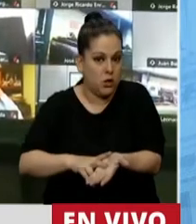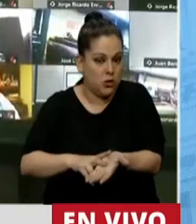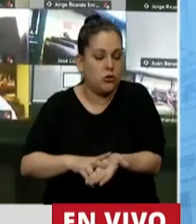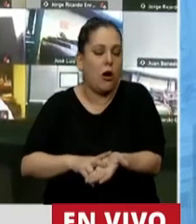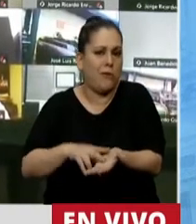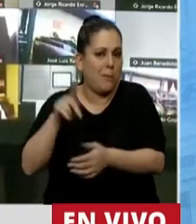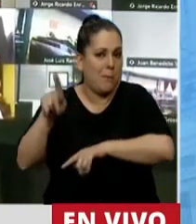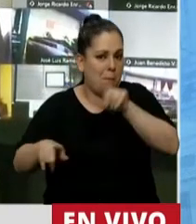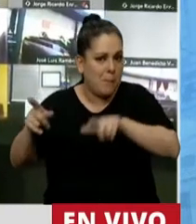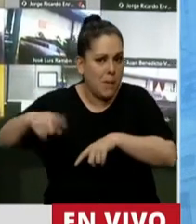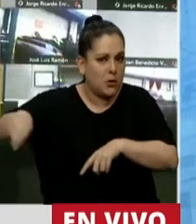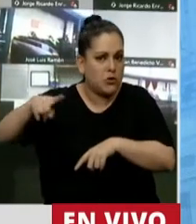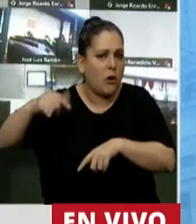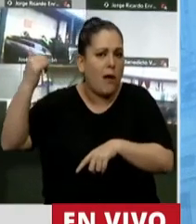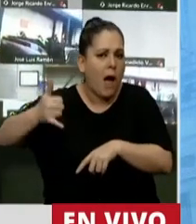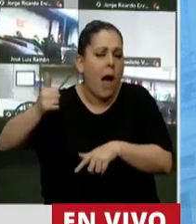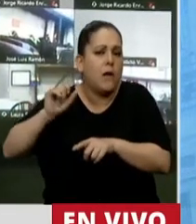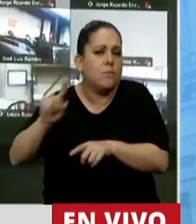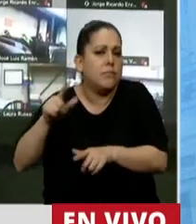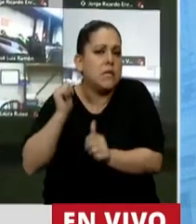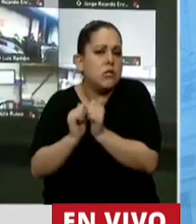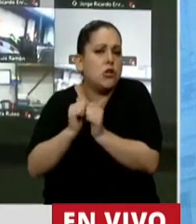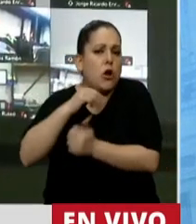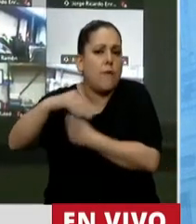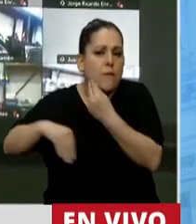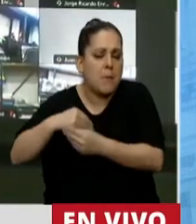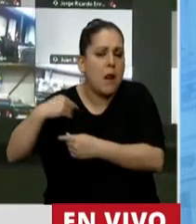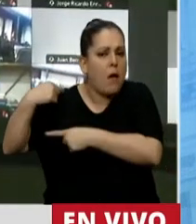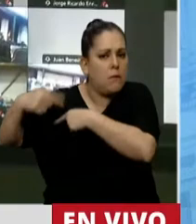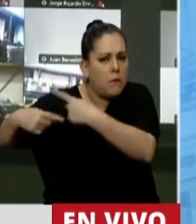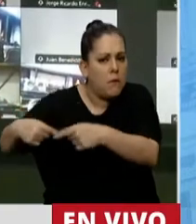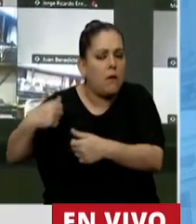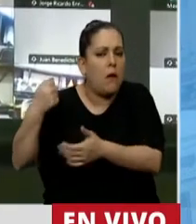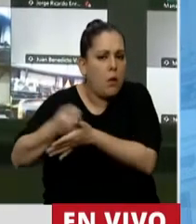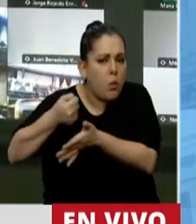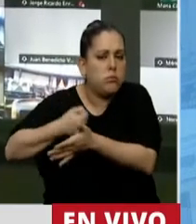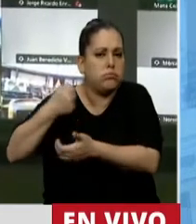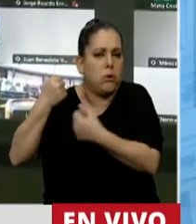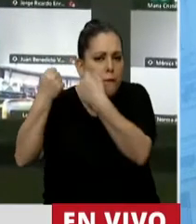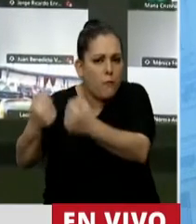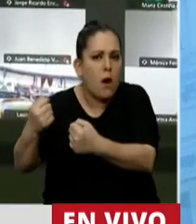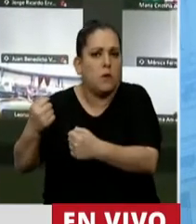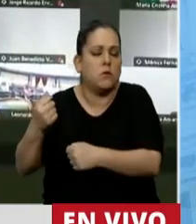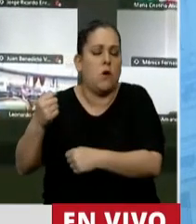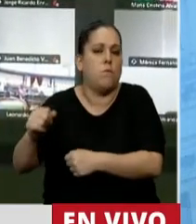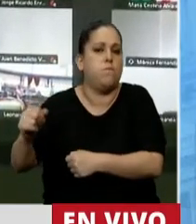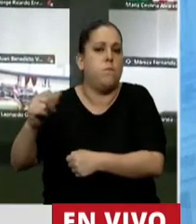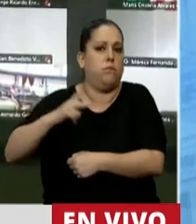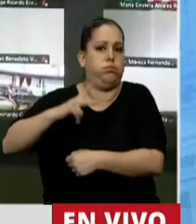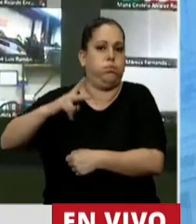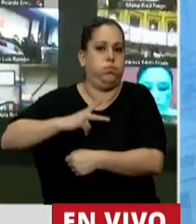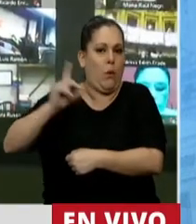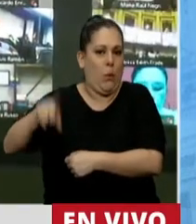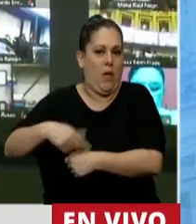son personas que tienen una historia familiar de esfuerzo y de lucha para llegar a tener esta fortuna, algunos